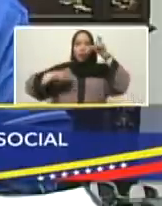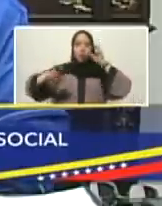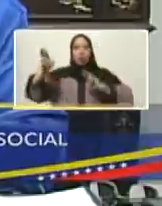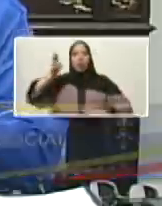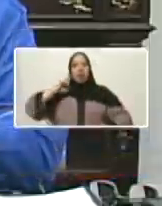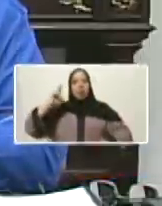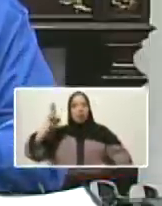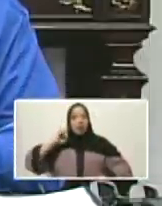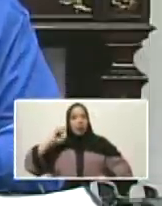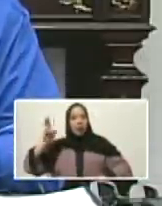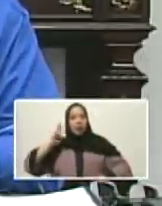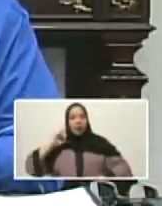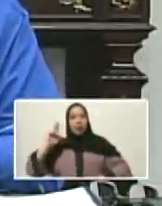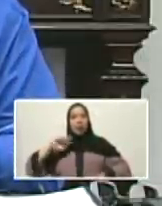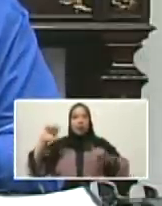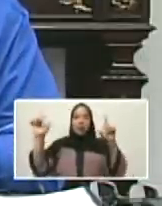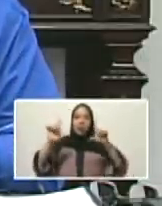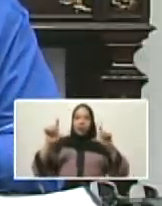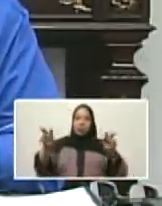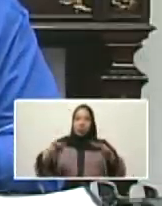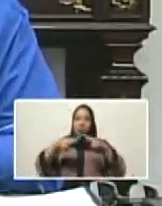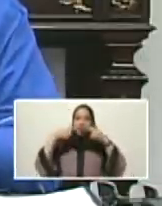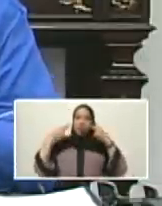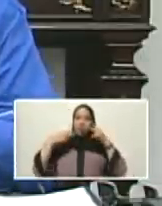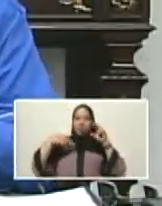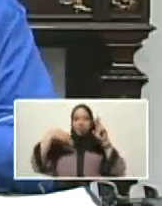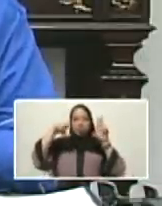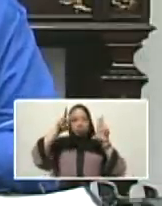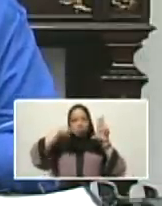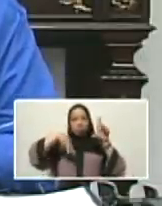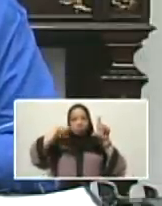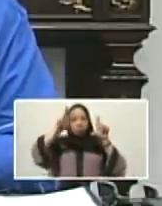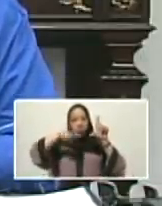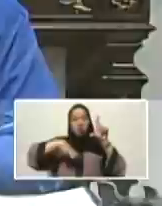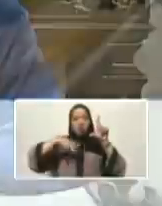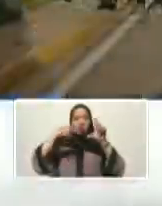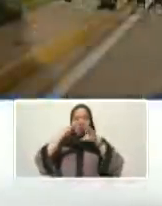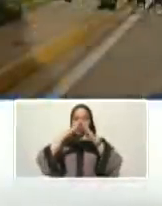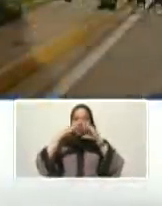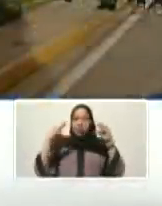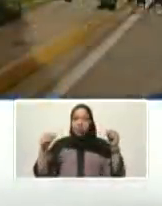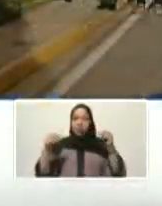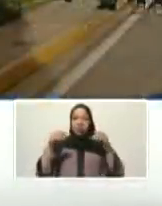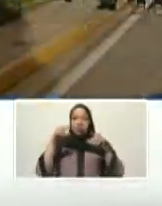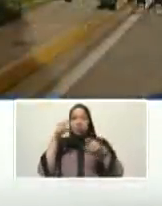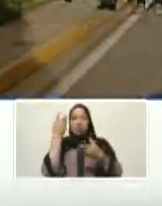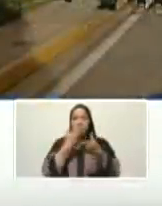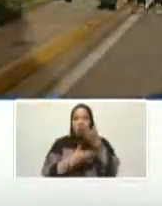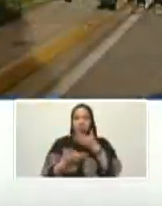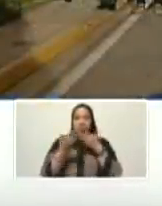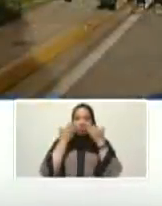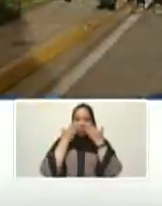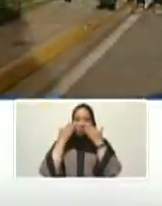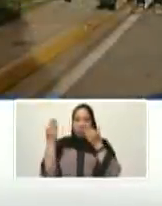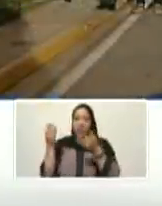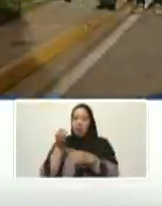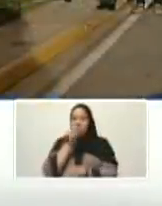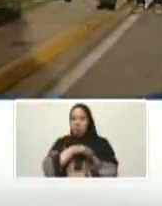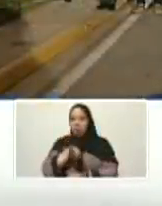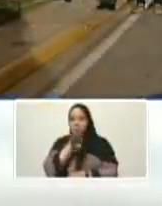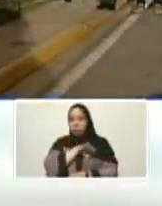y nos ven en las redes sociales párteme la pantalla en dos vamos a dar este paso hermoso